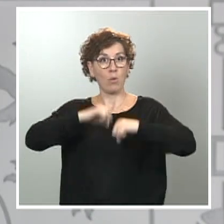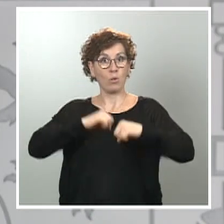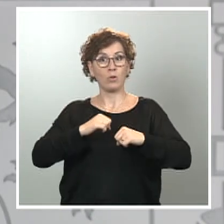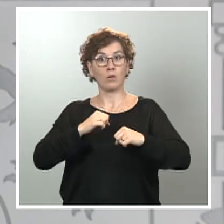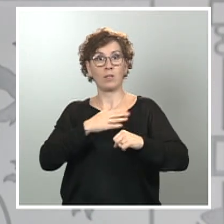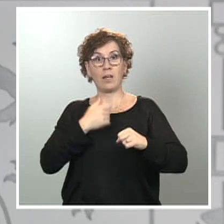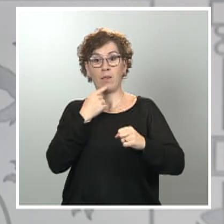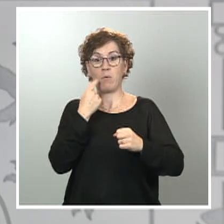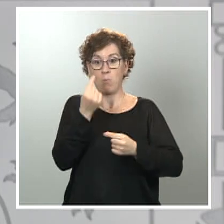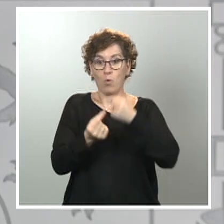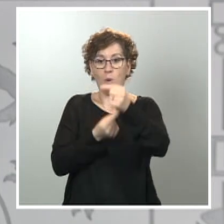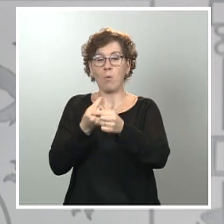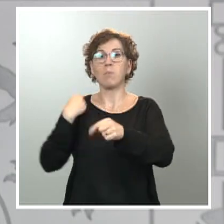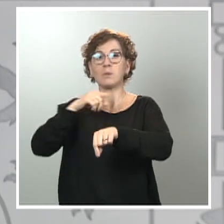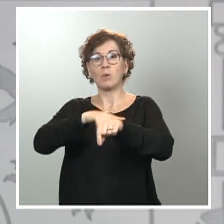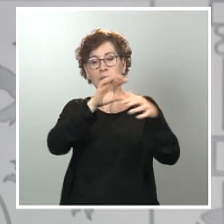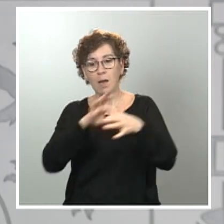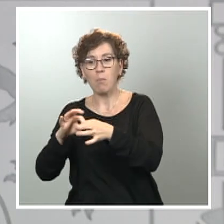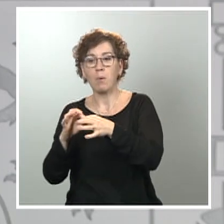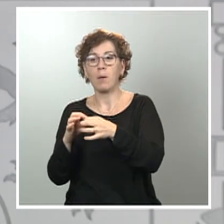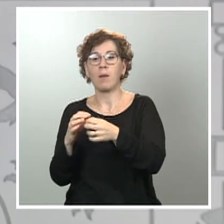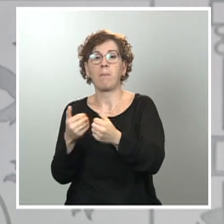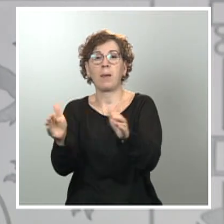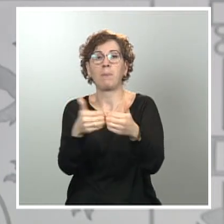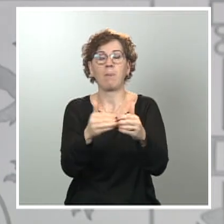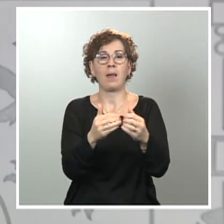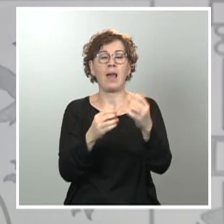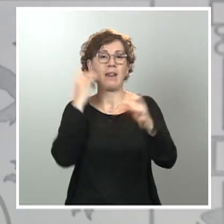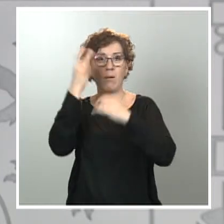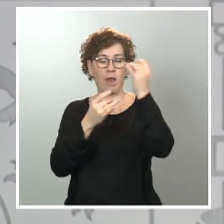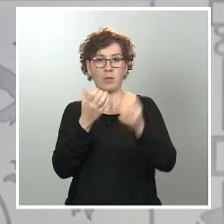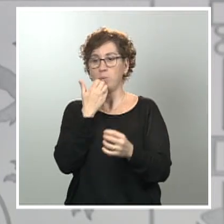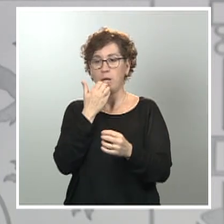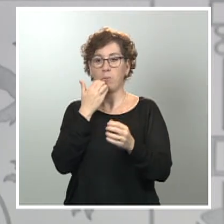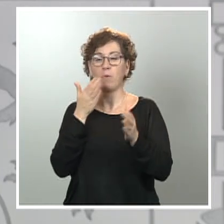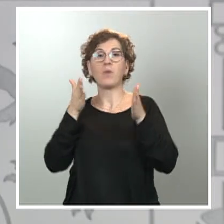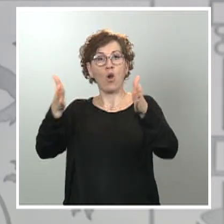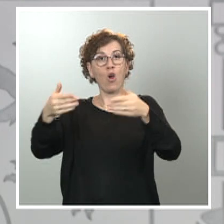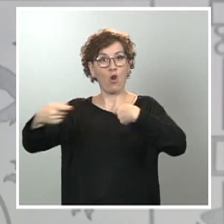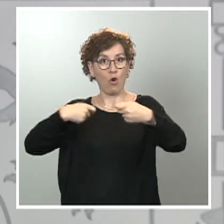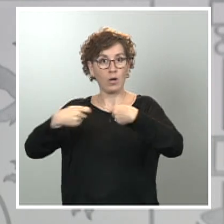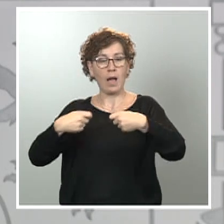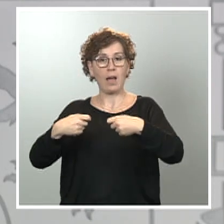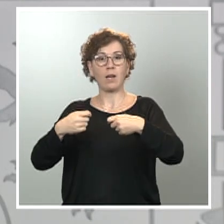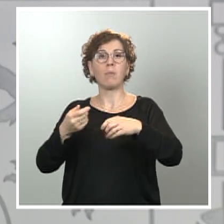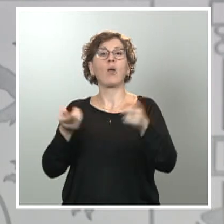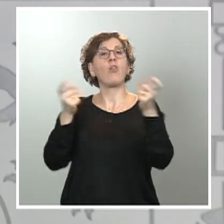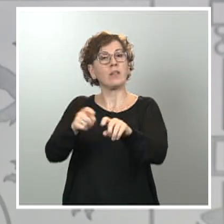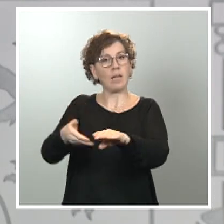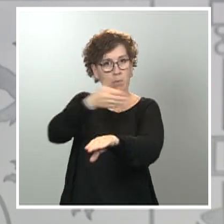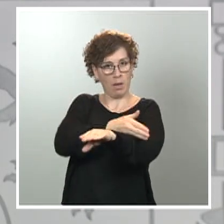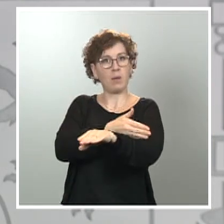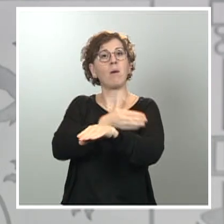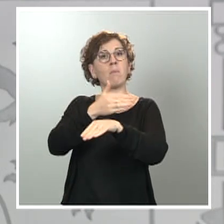de actividad económica. Por ejemplo, la apertura de locales y establecimientos con cita previa para la atención individual de los